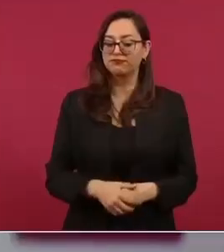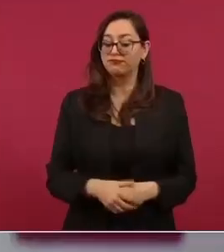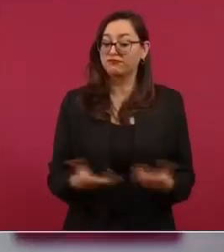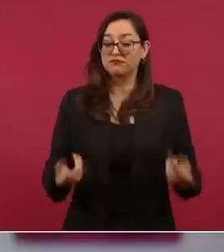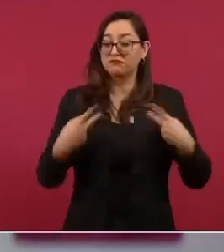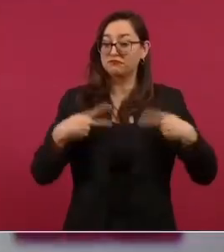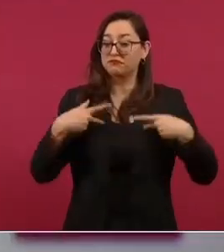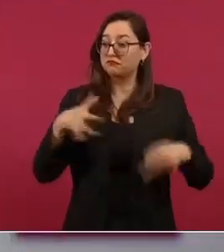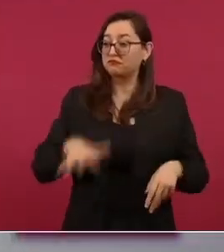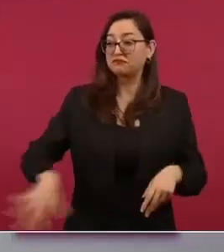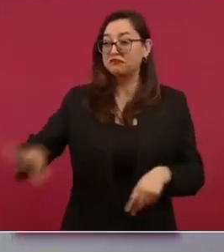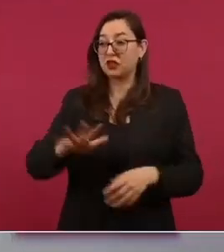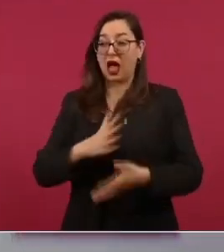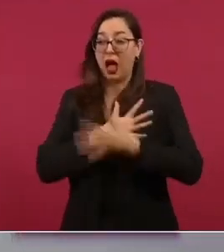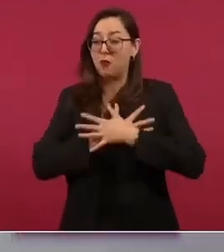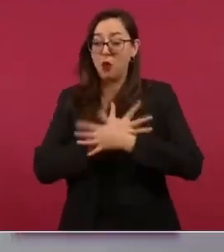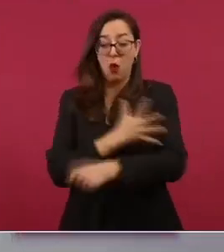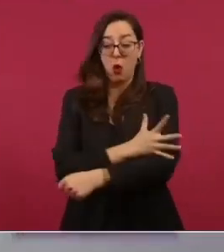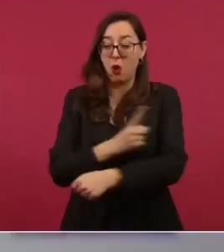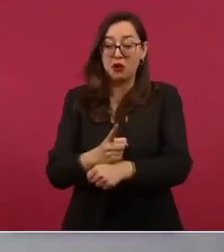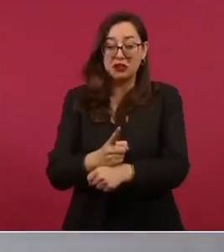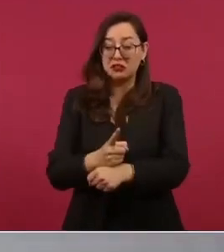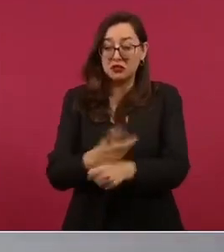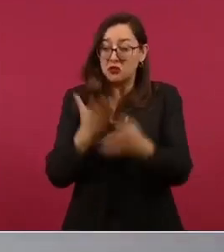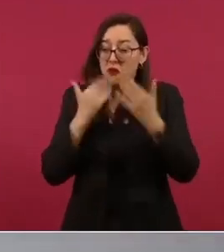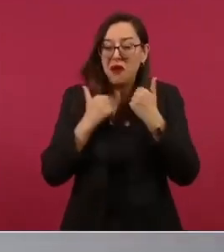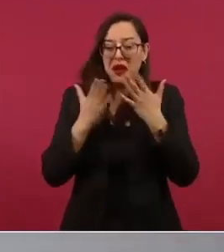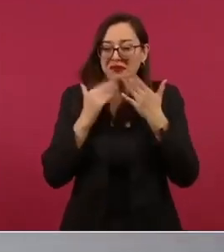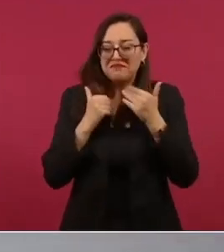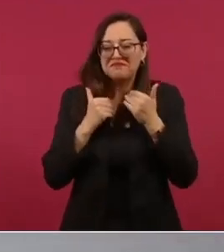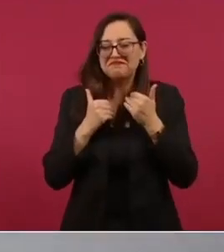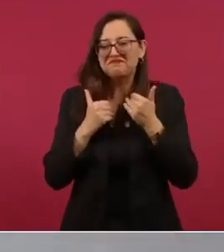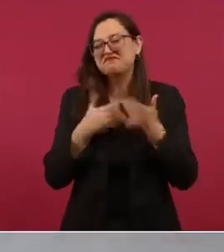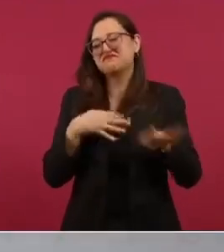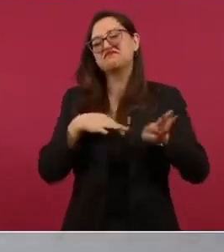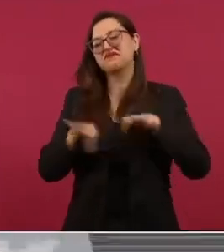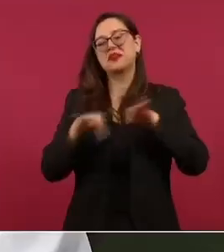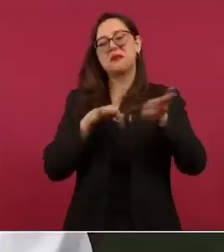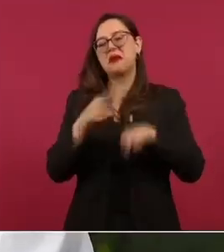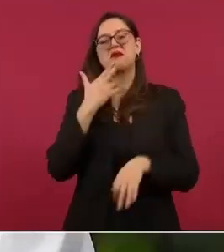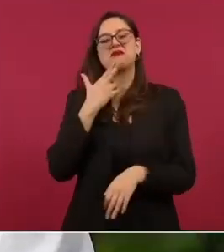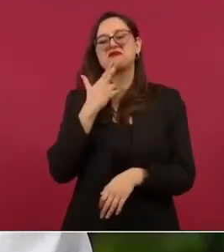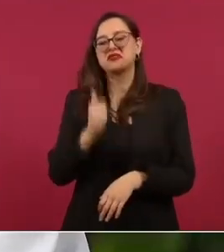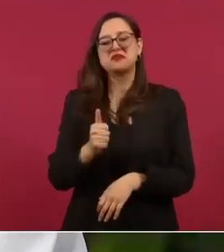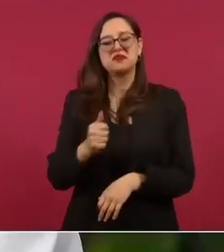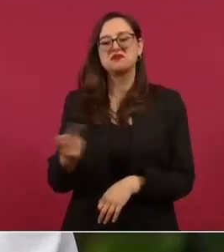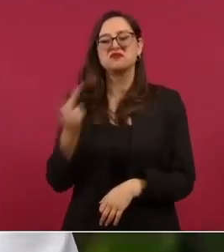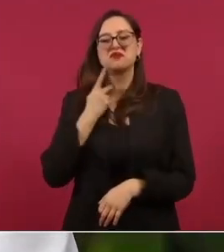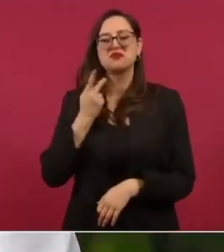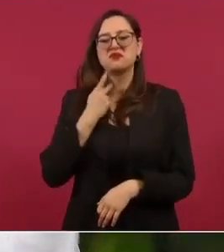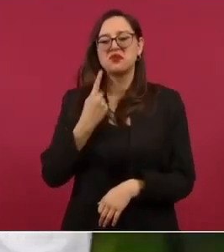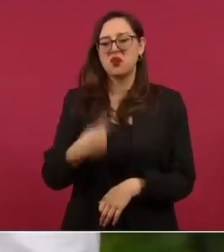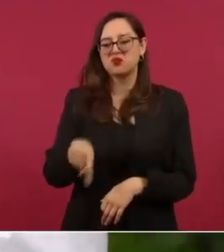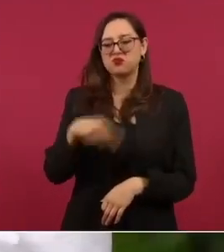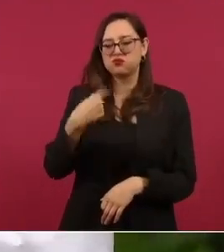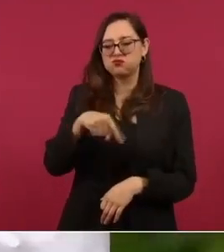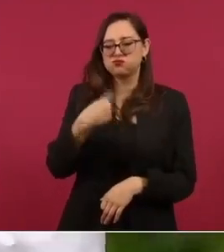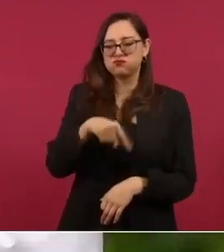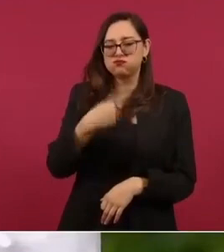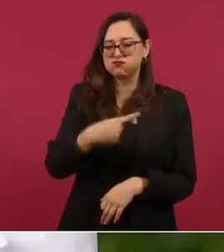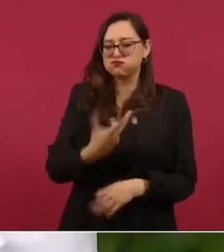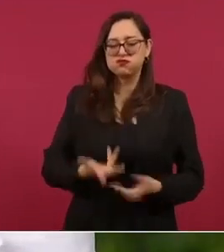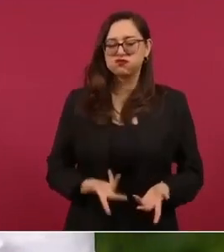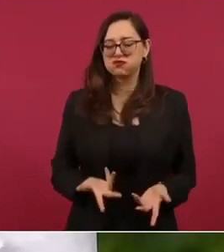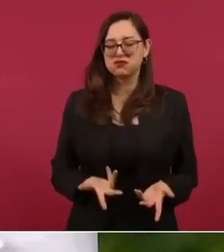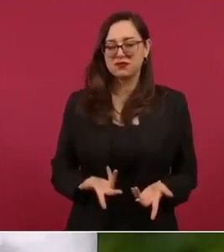bueno se puede hacer en la vida y menos en la política que contrario a